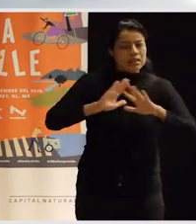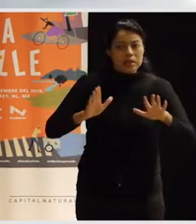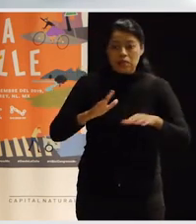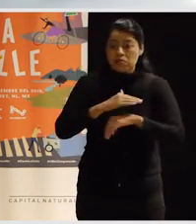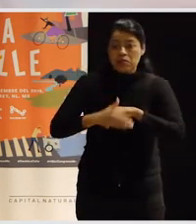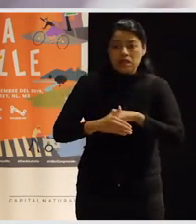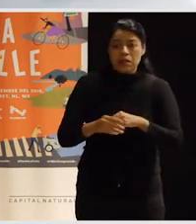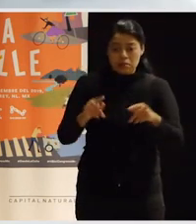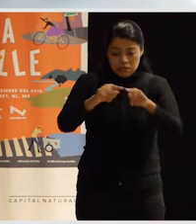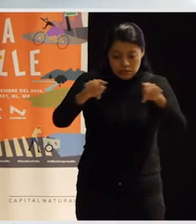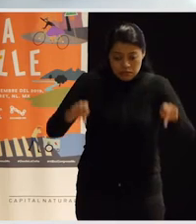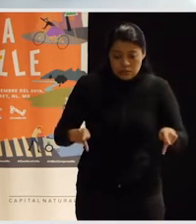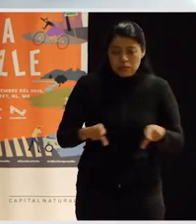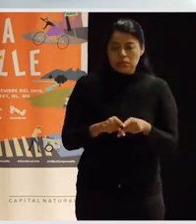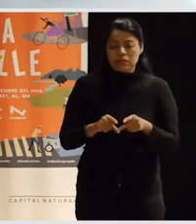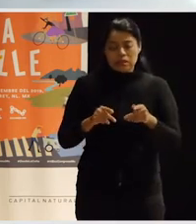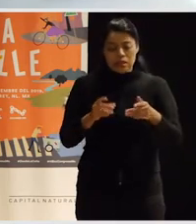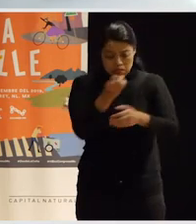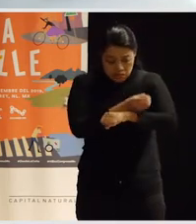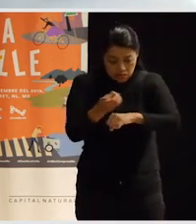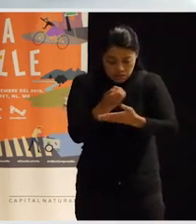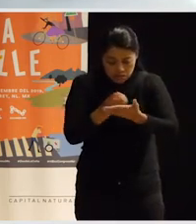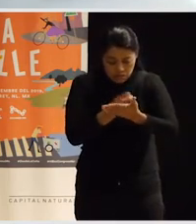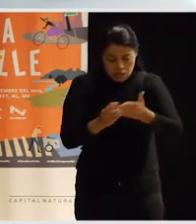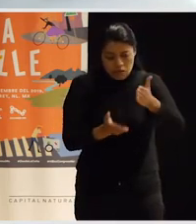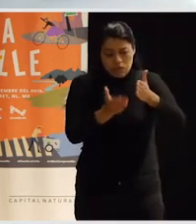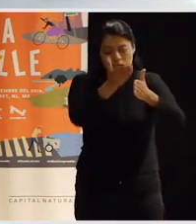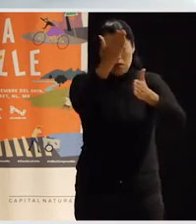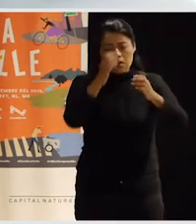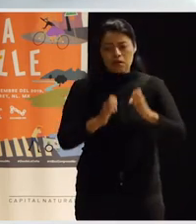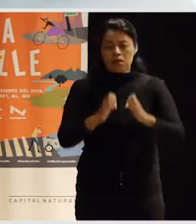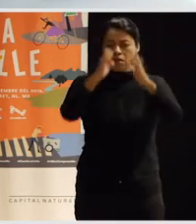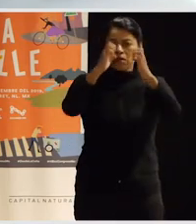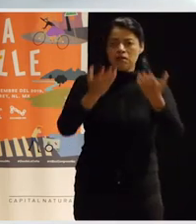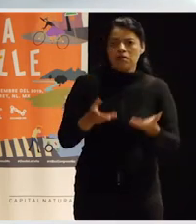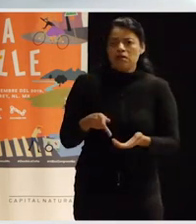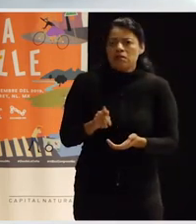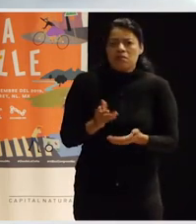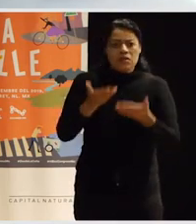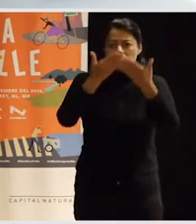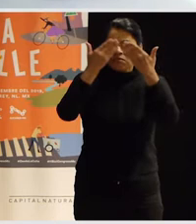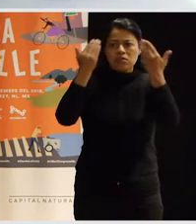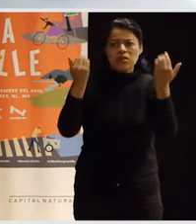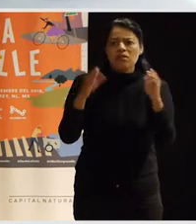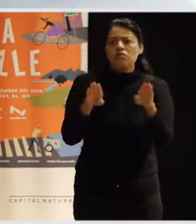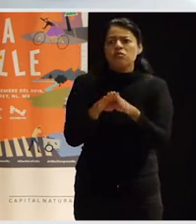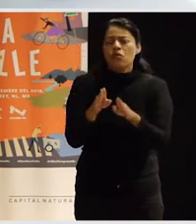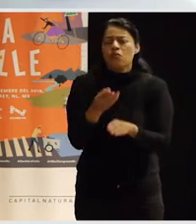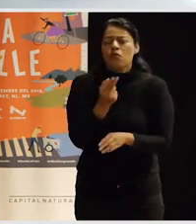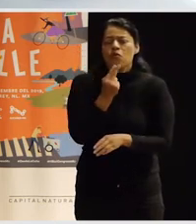poder diseñar ciudades, diseñar edificios, ¿no? Y en realidad no tenemos ni idea de cómo se estructura la sociedad, ¿no?